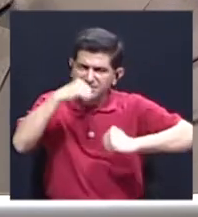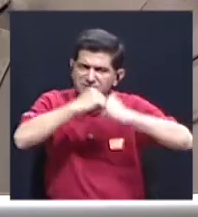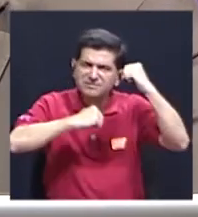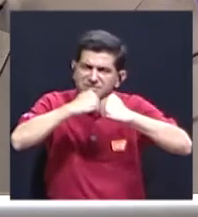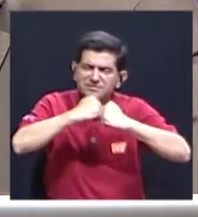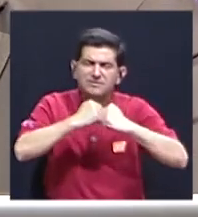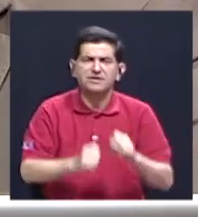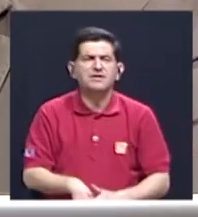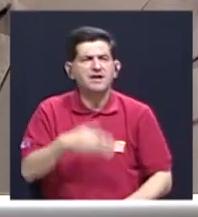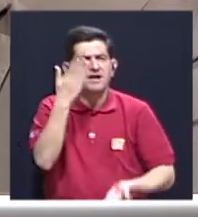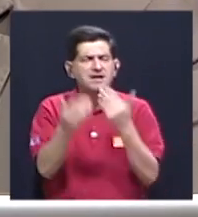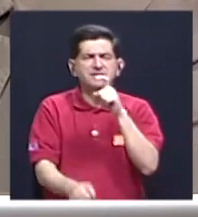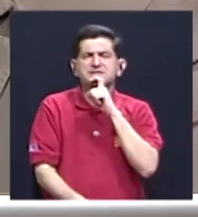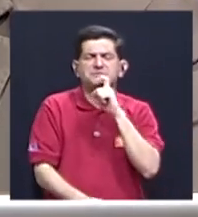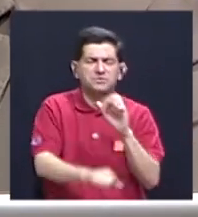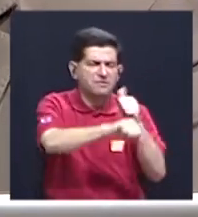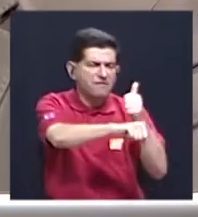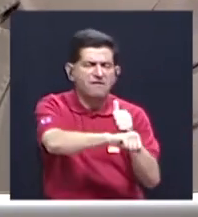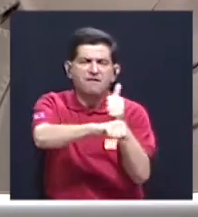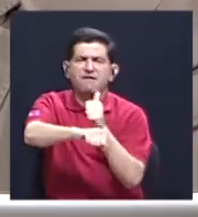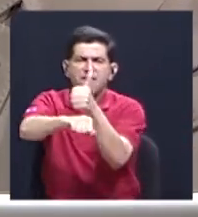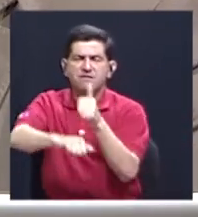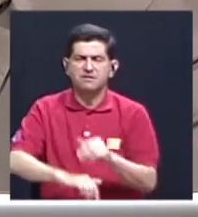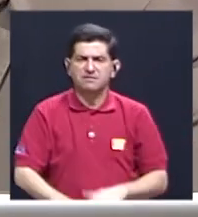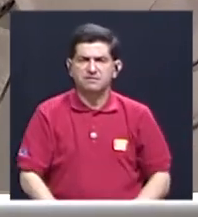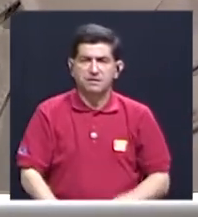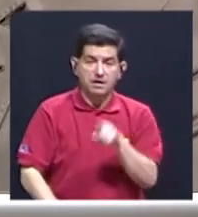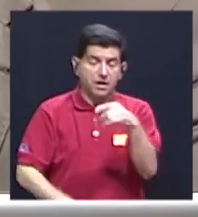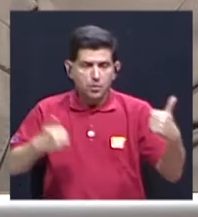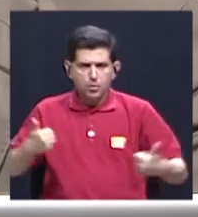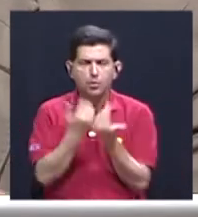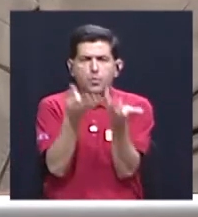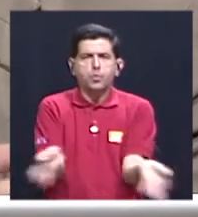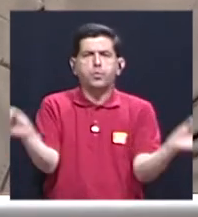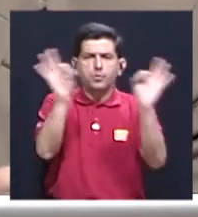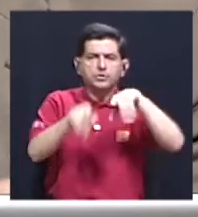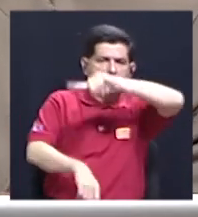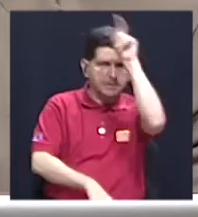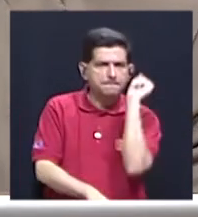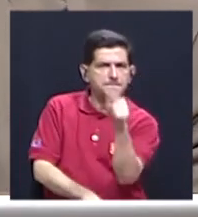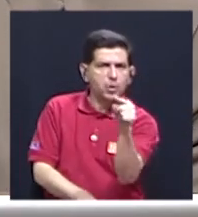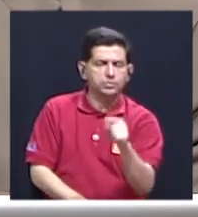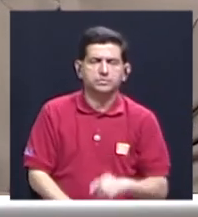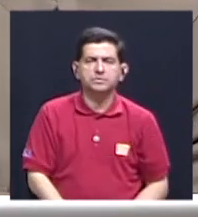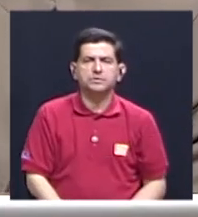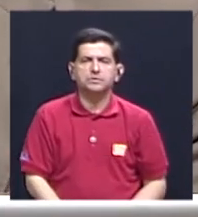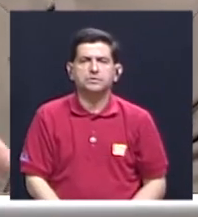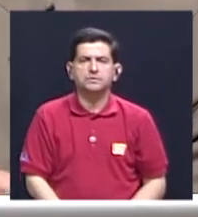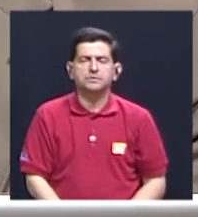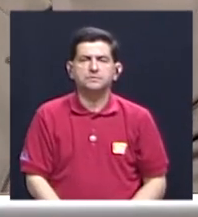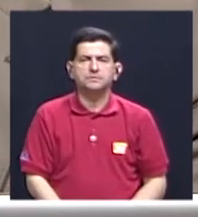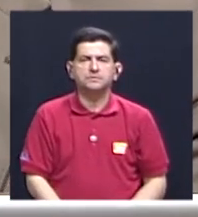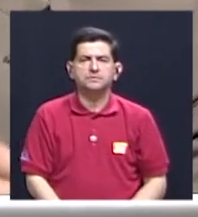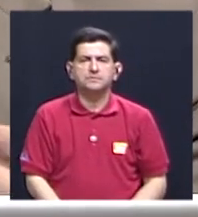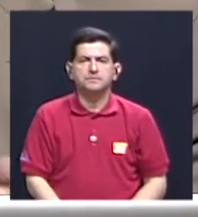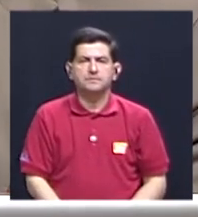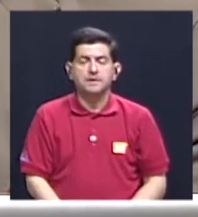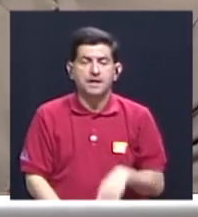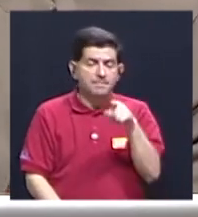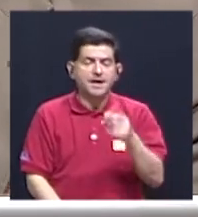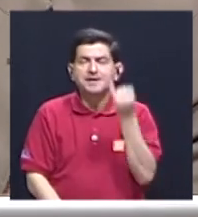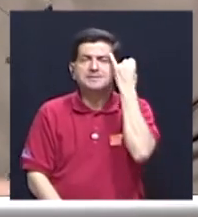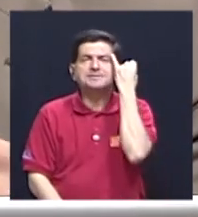que hacen un poco compleja la implementación. Y entonces ese es el gran reto y esa es la pregunta. ¿Cómo eliminar de ese